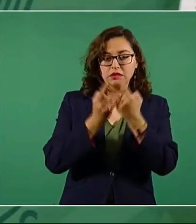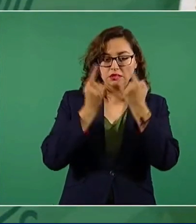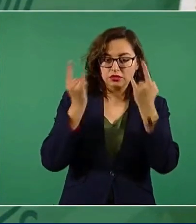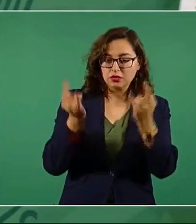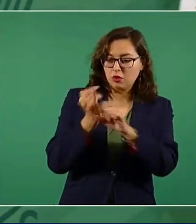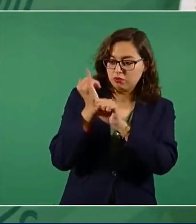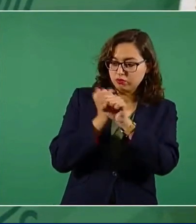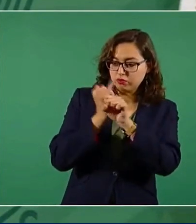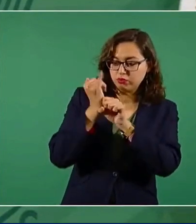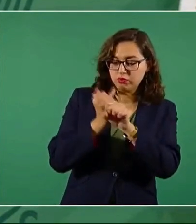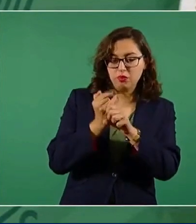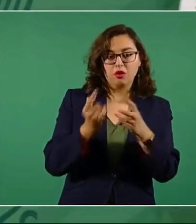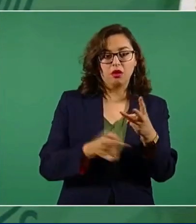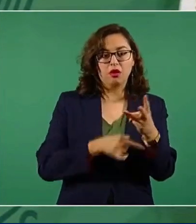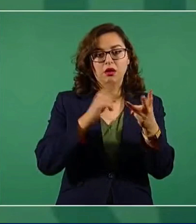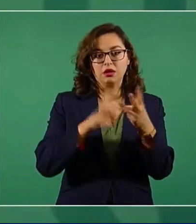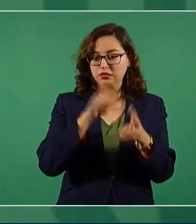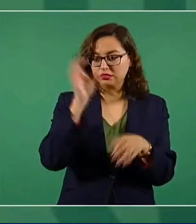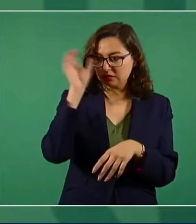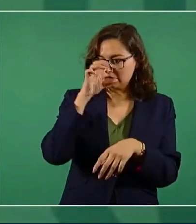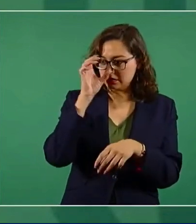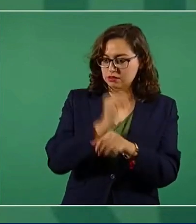pero también científicos.